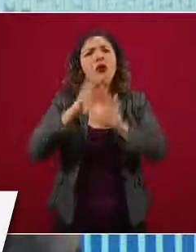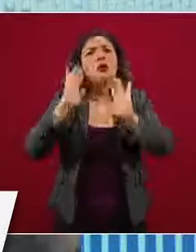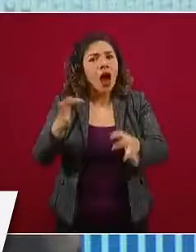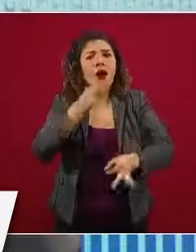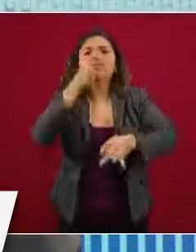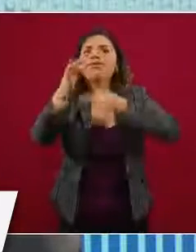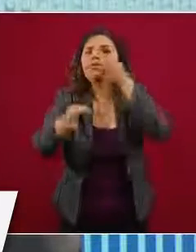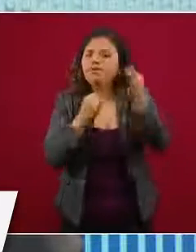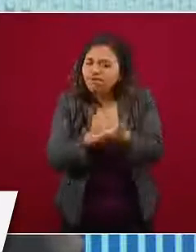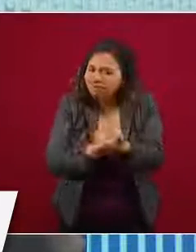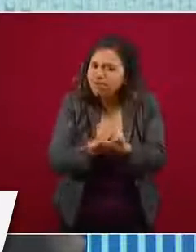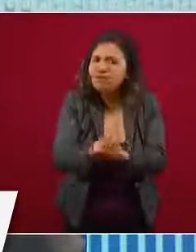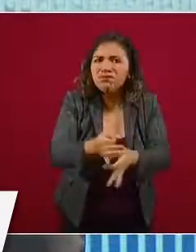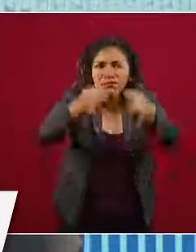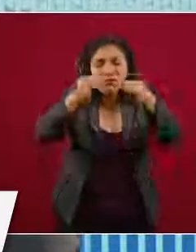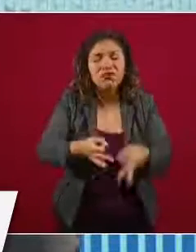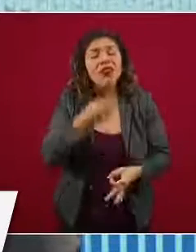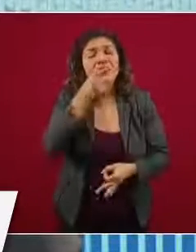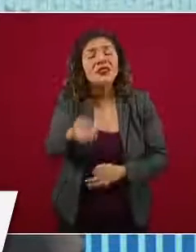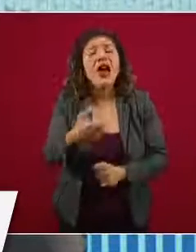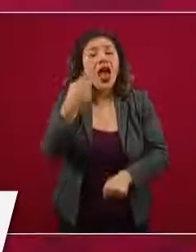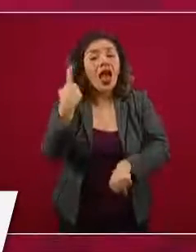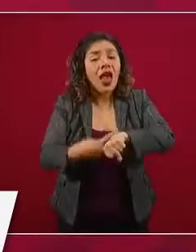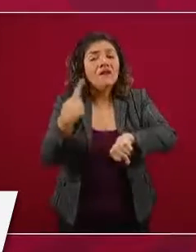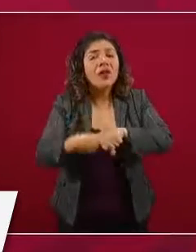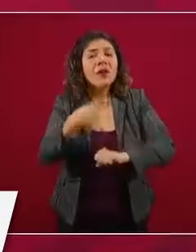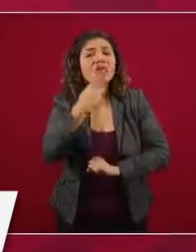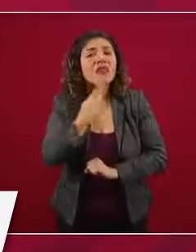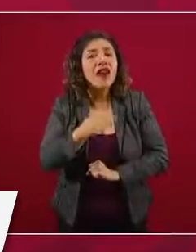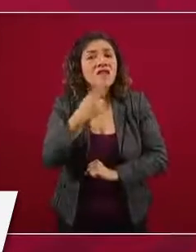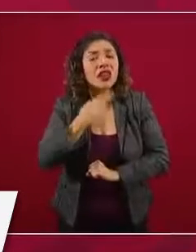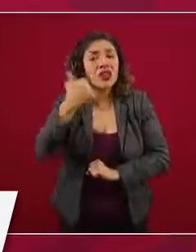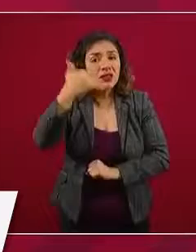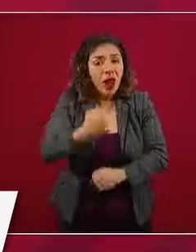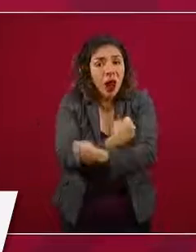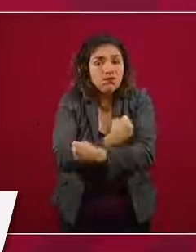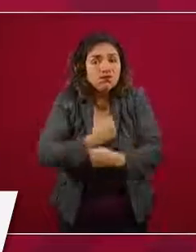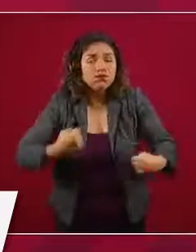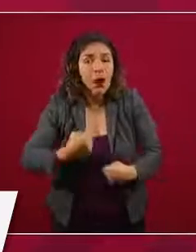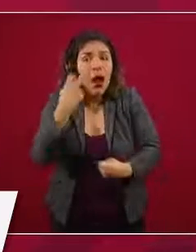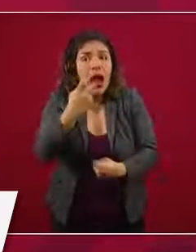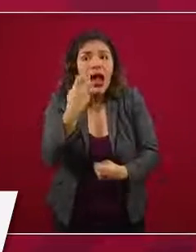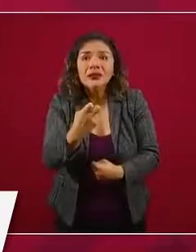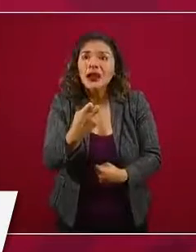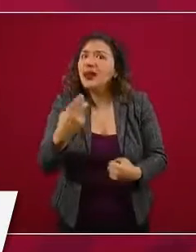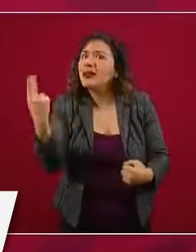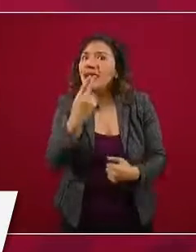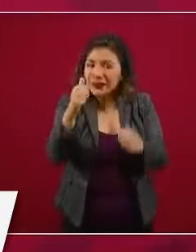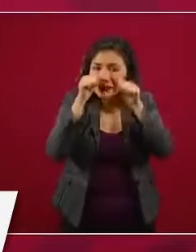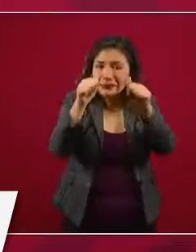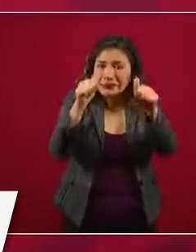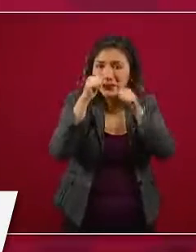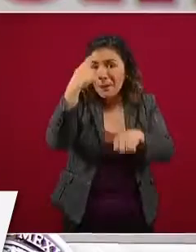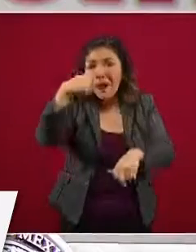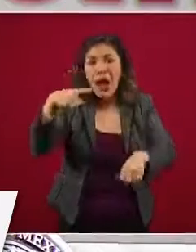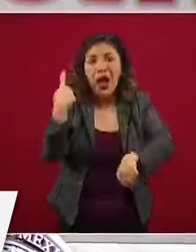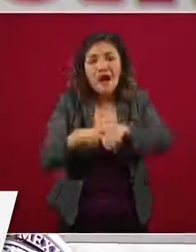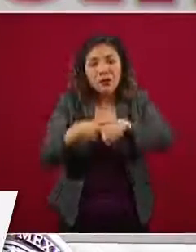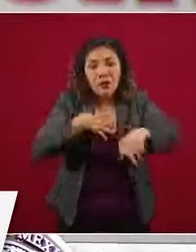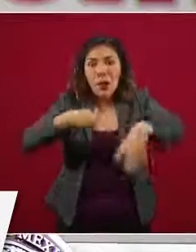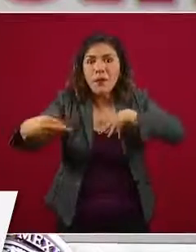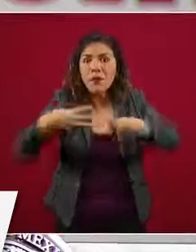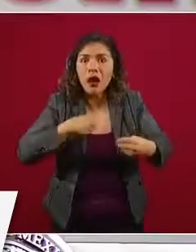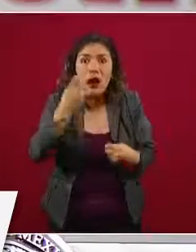declarado formalmente a la diabetes y a la obesidad como emergencias epidemiológicas, emergencias